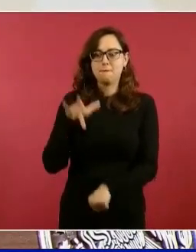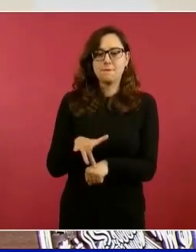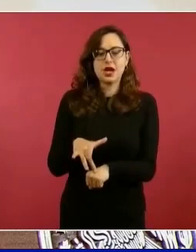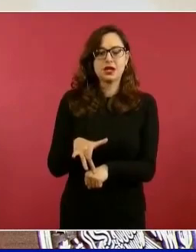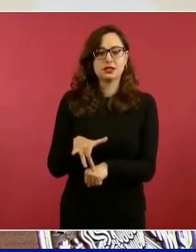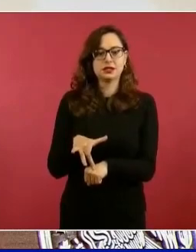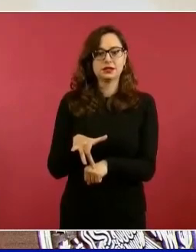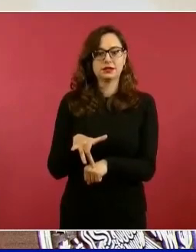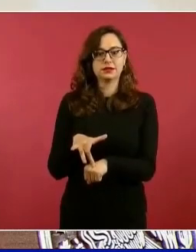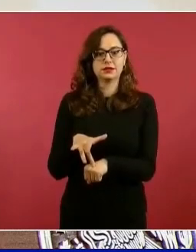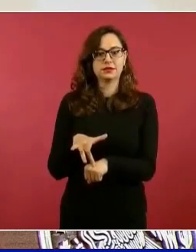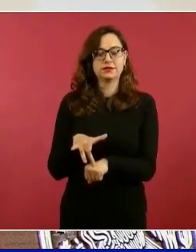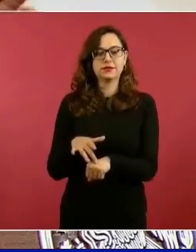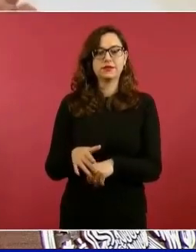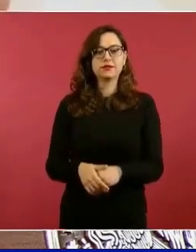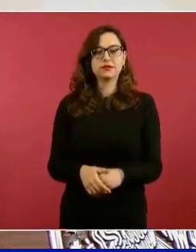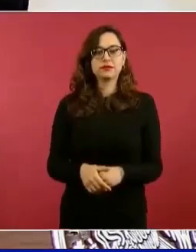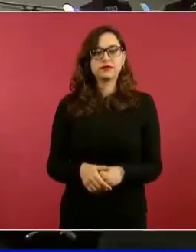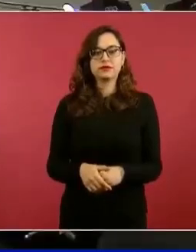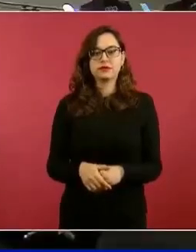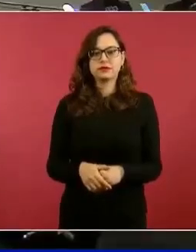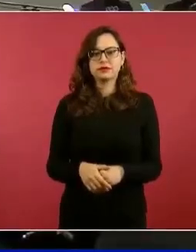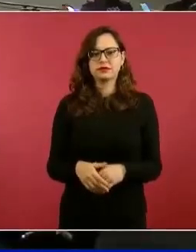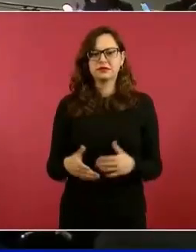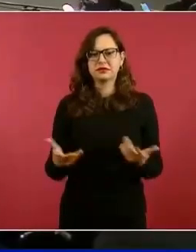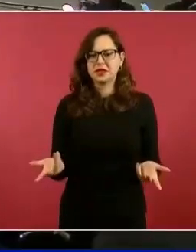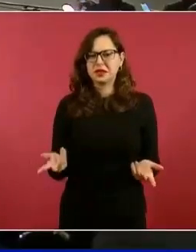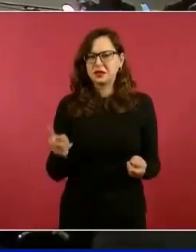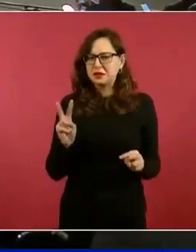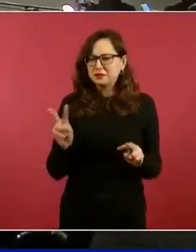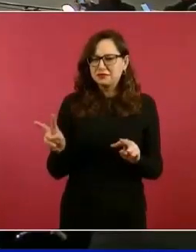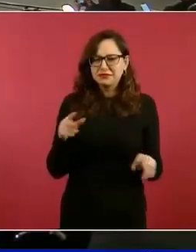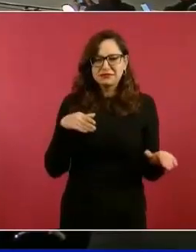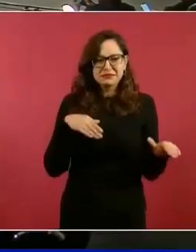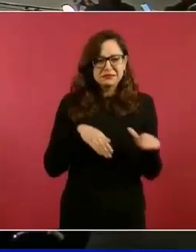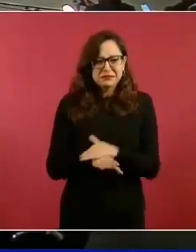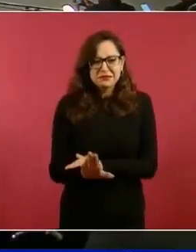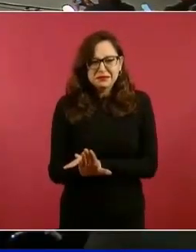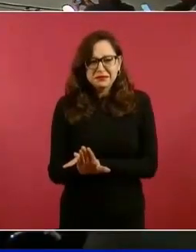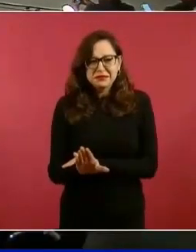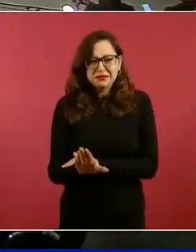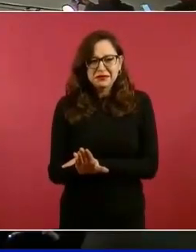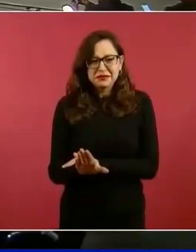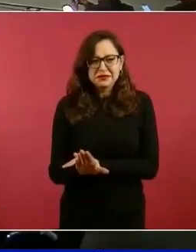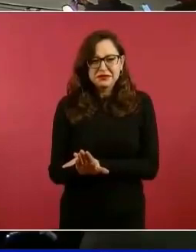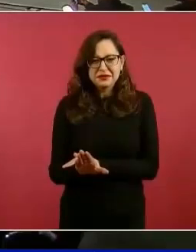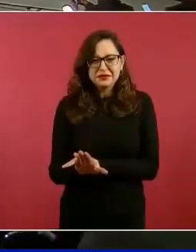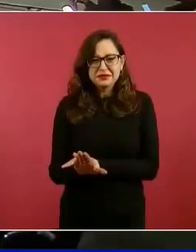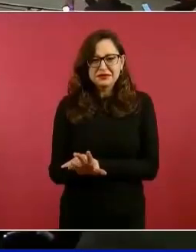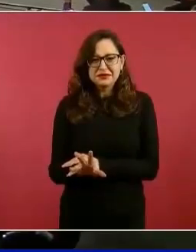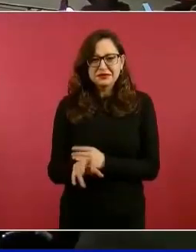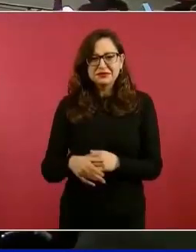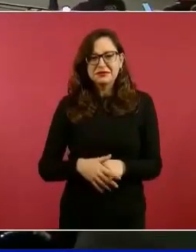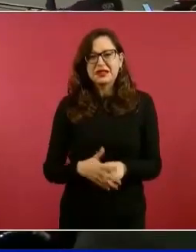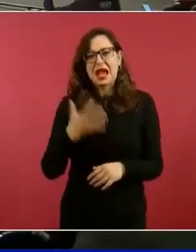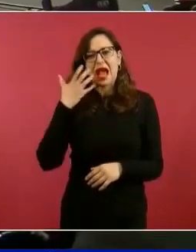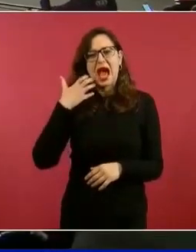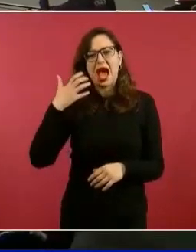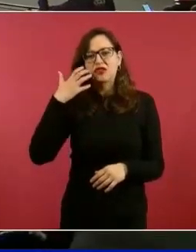Carlos Monsivás, unos gatos arriba del escritorio.